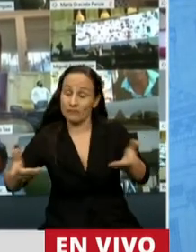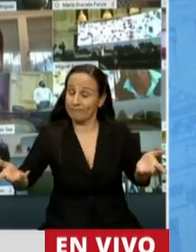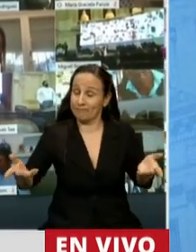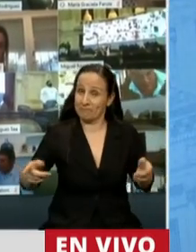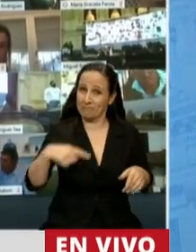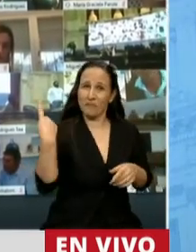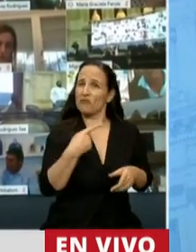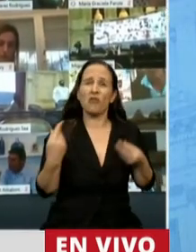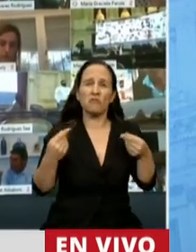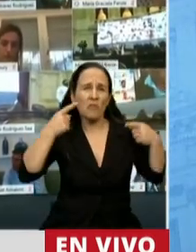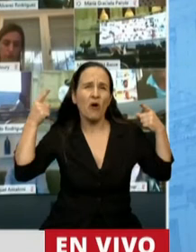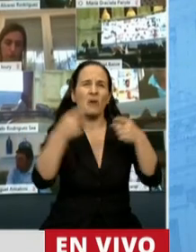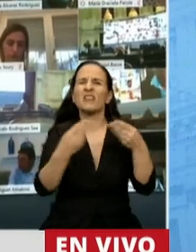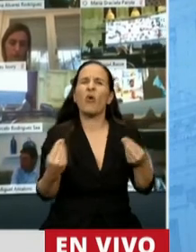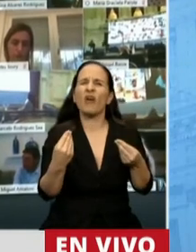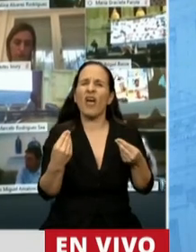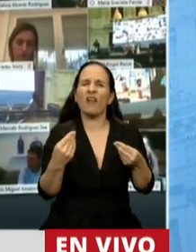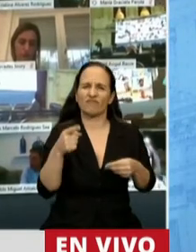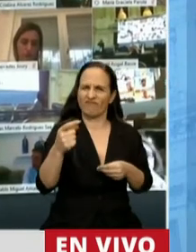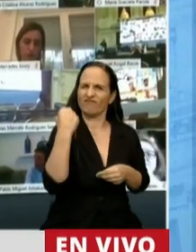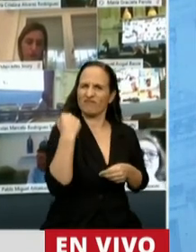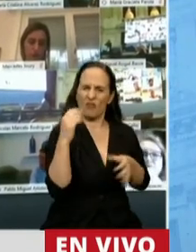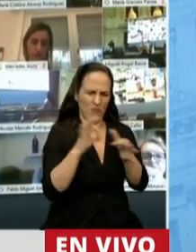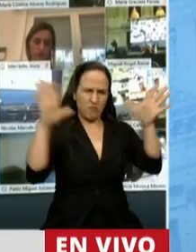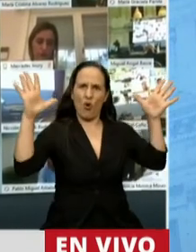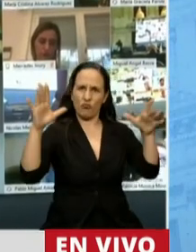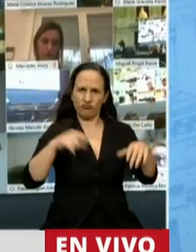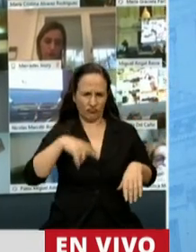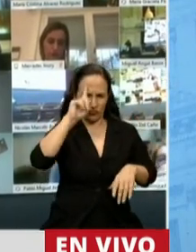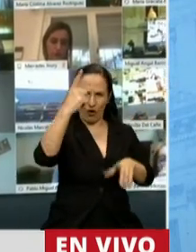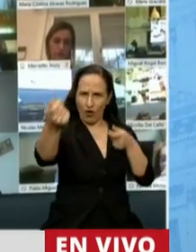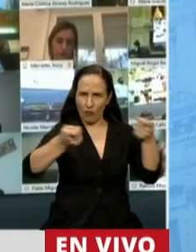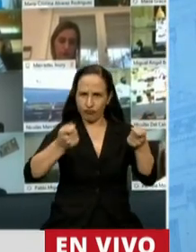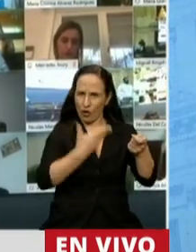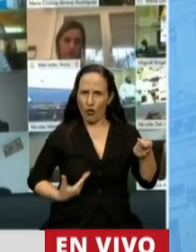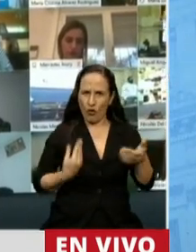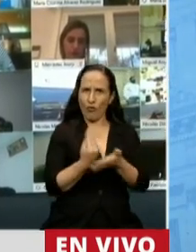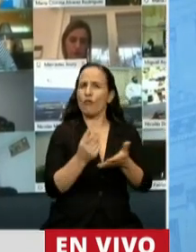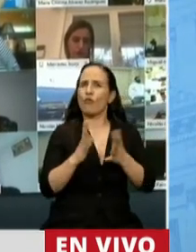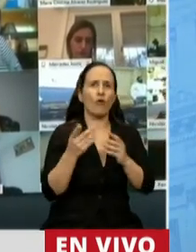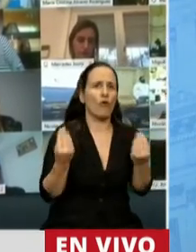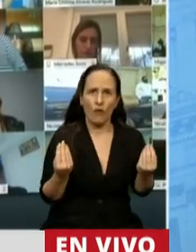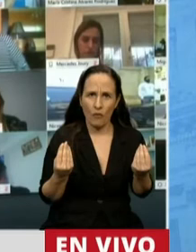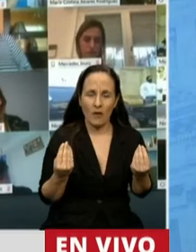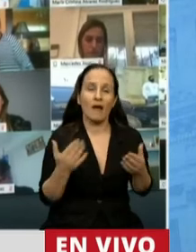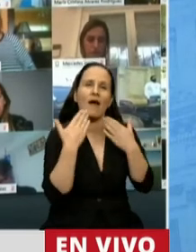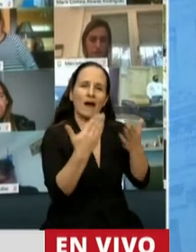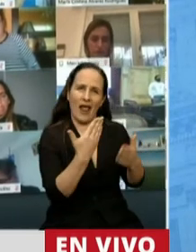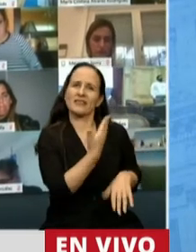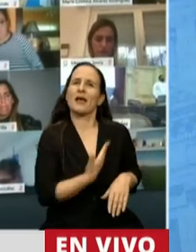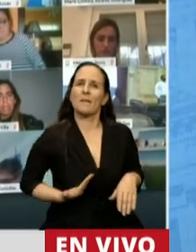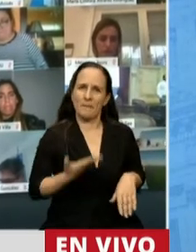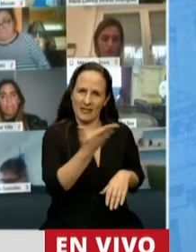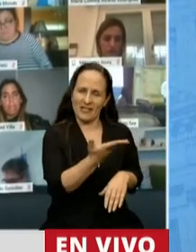buscando la independencia económica, buscando la soberanía política, y de esta manera, claro está, señor Presidente, vamos a tener la